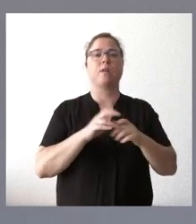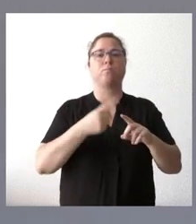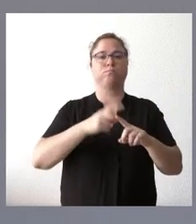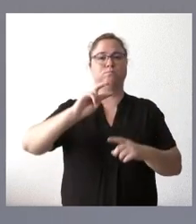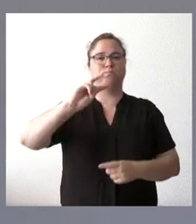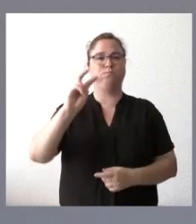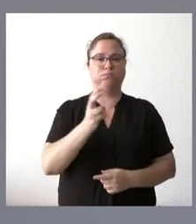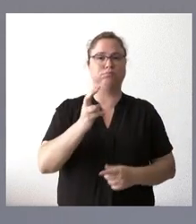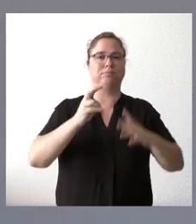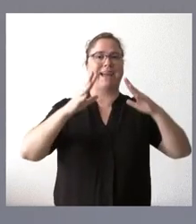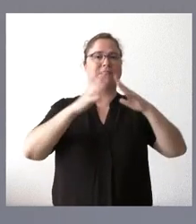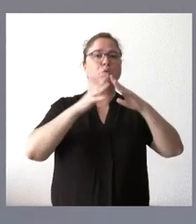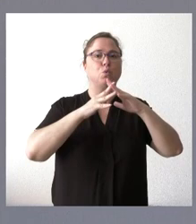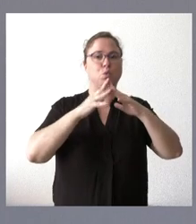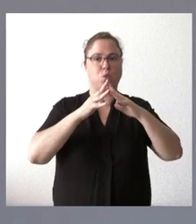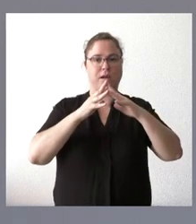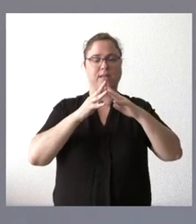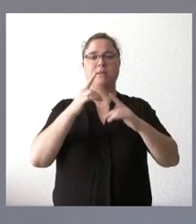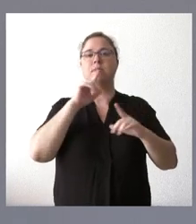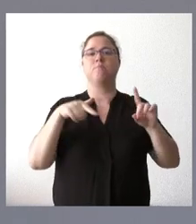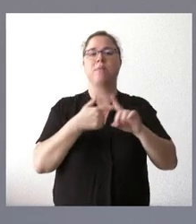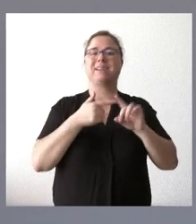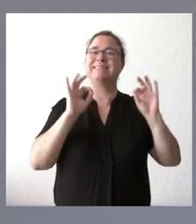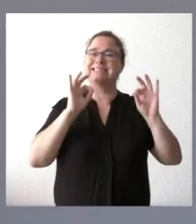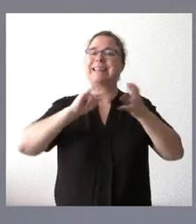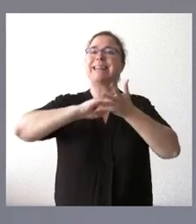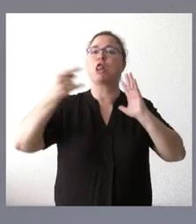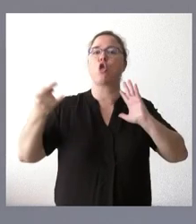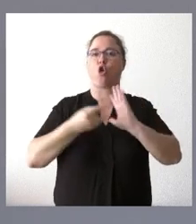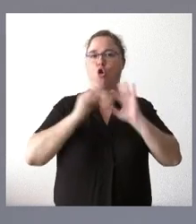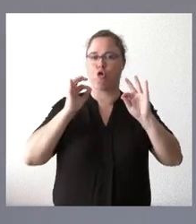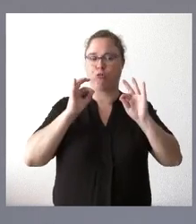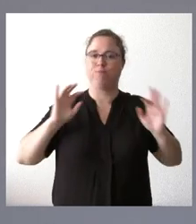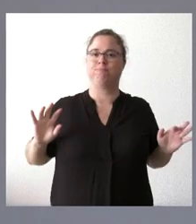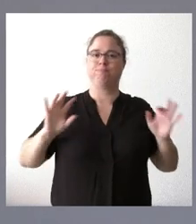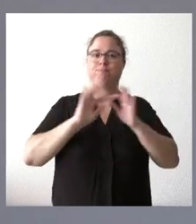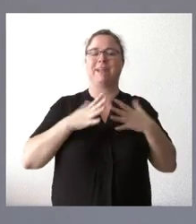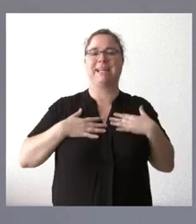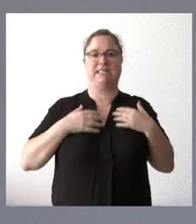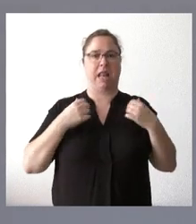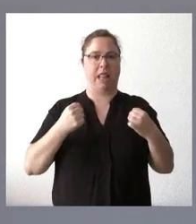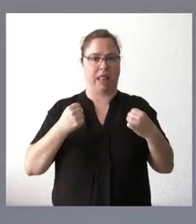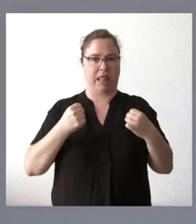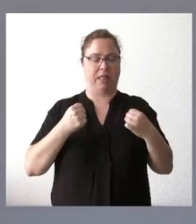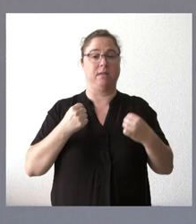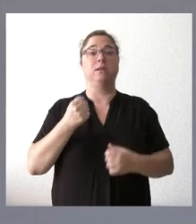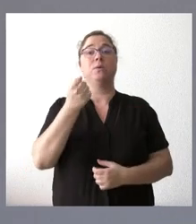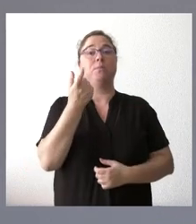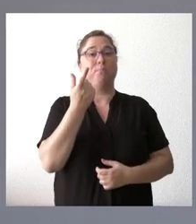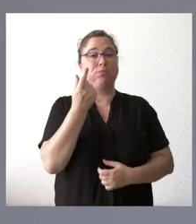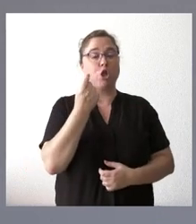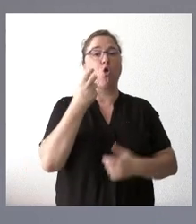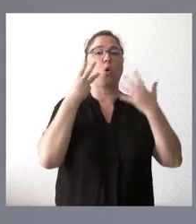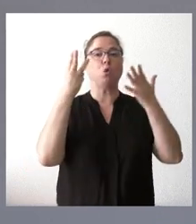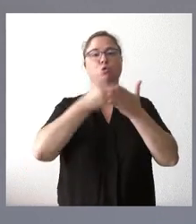infraestructuras y equipamientos tecnológicas y en materia sanitaria por un importe de ocho millones de